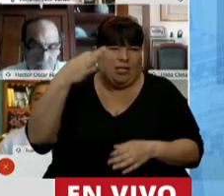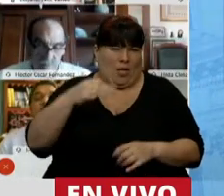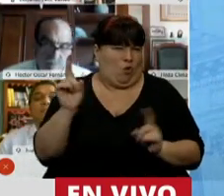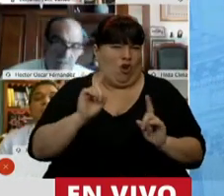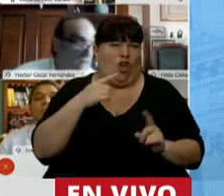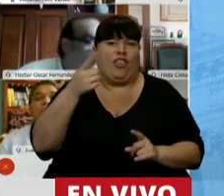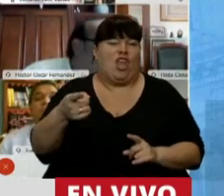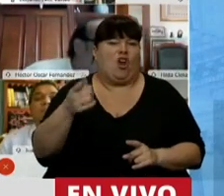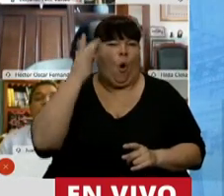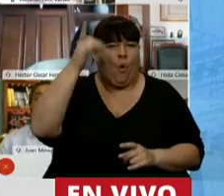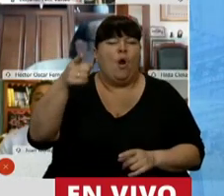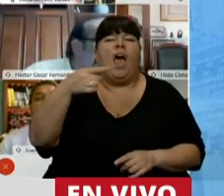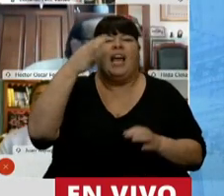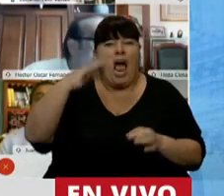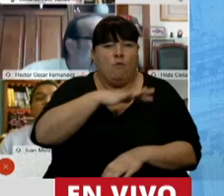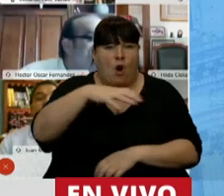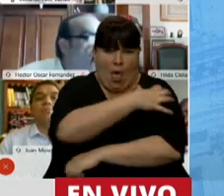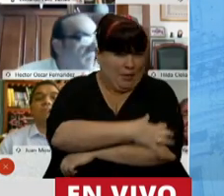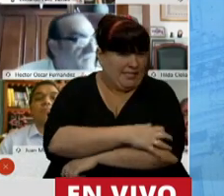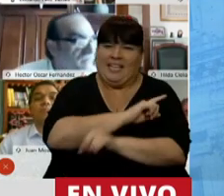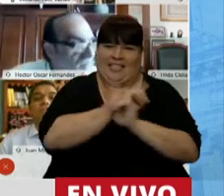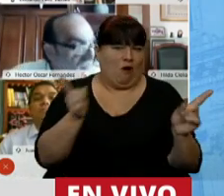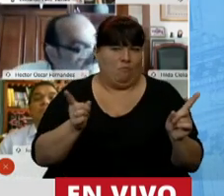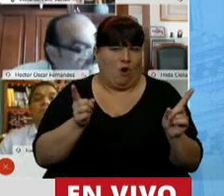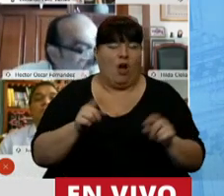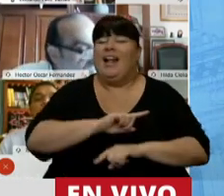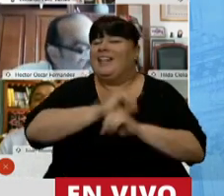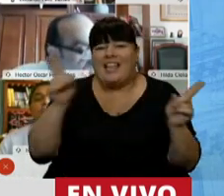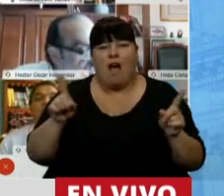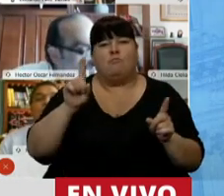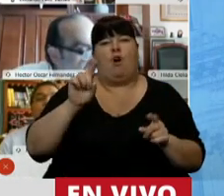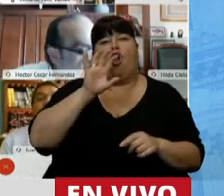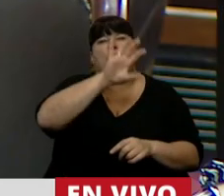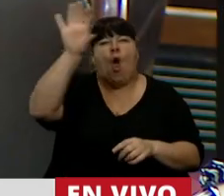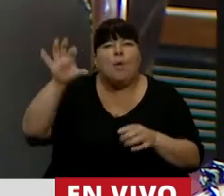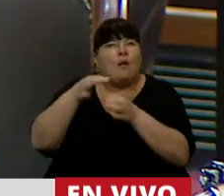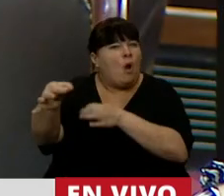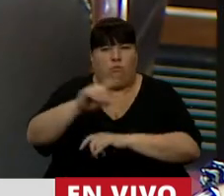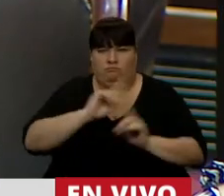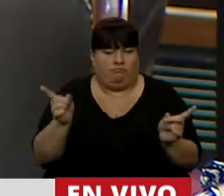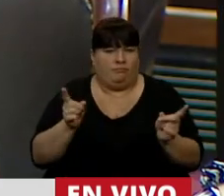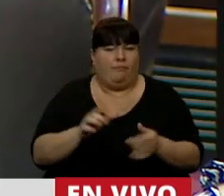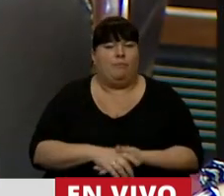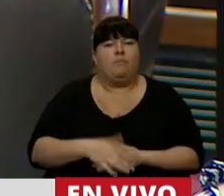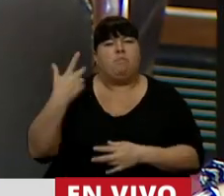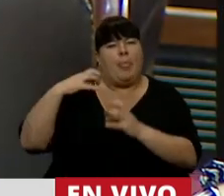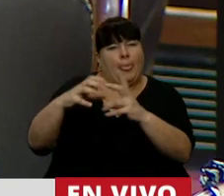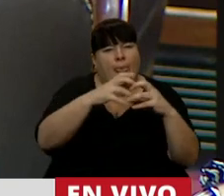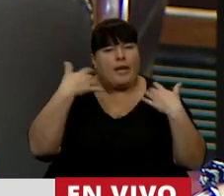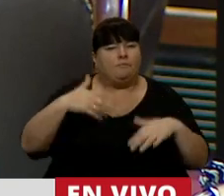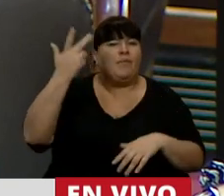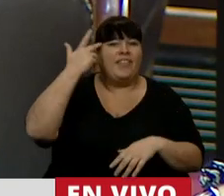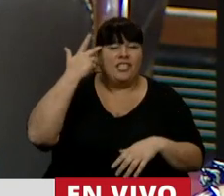decía el Padre Pepe. ¿Al pueblo de la Villa? Menos. Y tampoco al de las provincias del interior. Después del extenso debate del